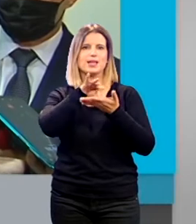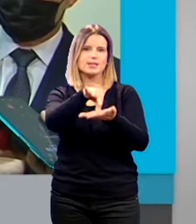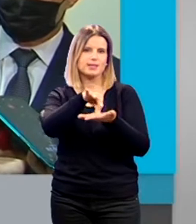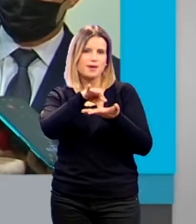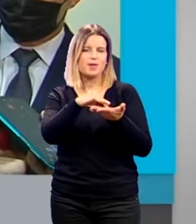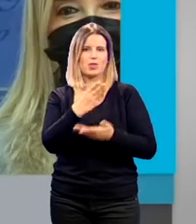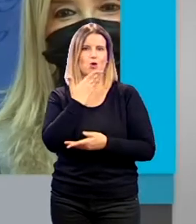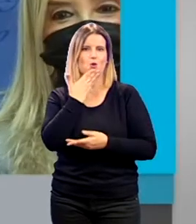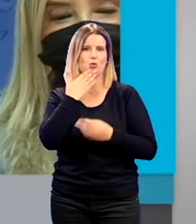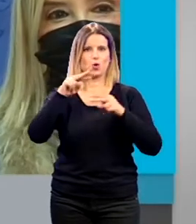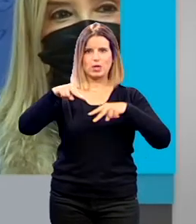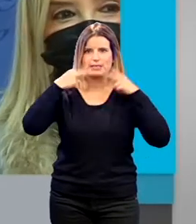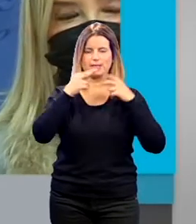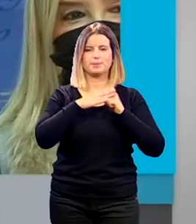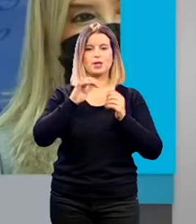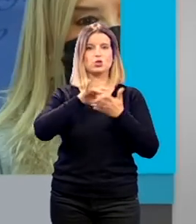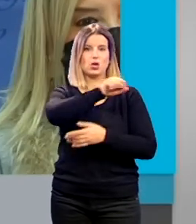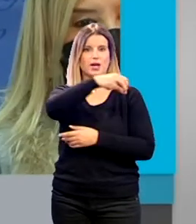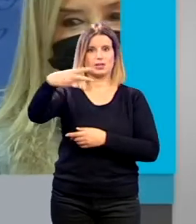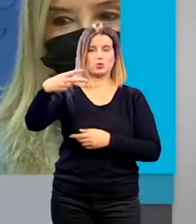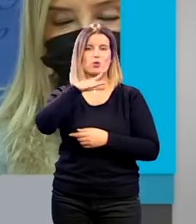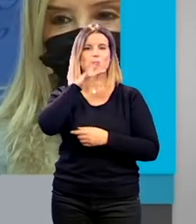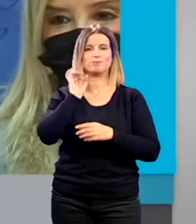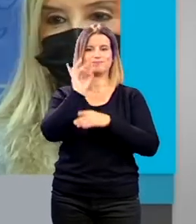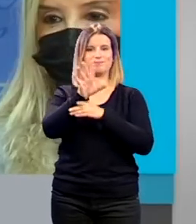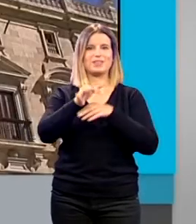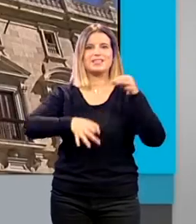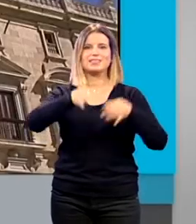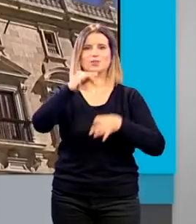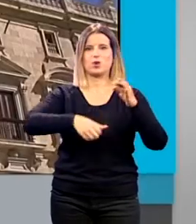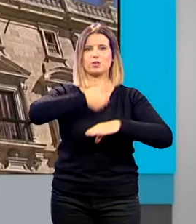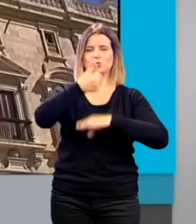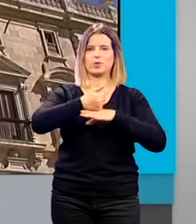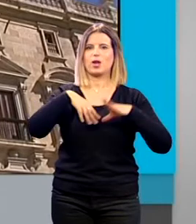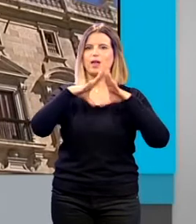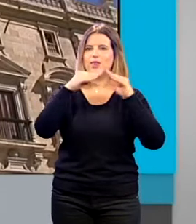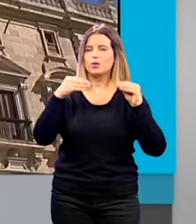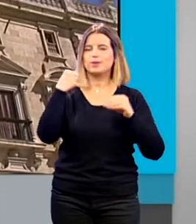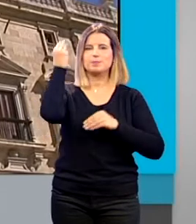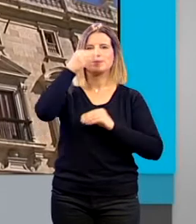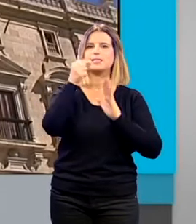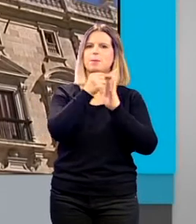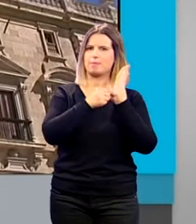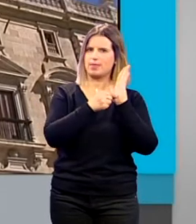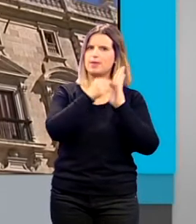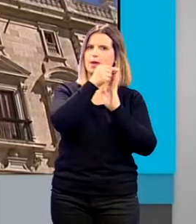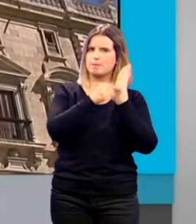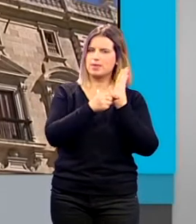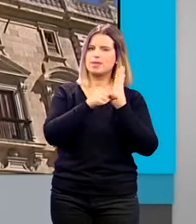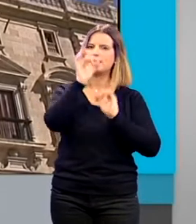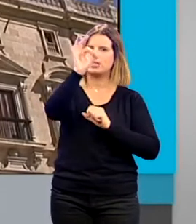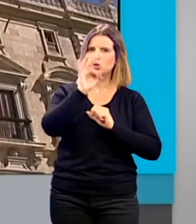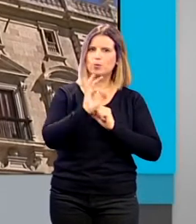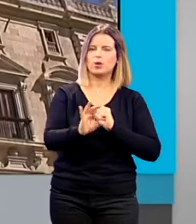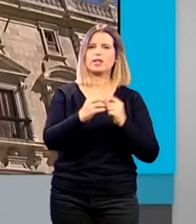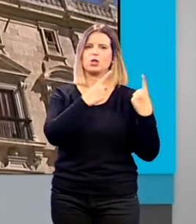ocio y hostelería En la resolución emitida por el Tribunal Superior de Justicia de Andalucía se considera que la medida cumple los requisitos de proporcionalidad